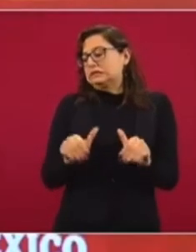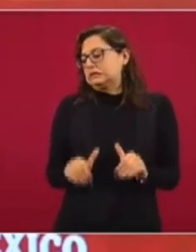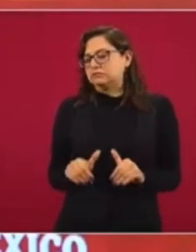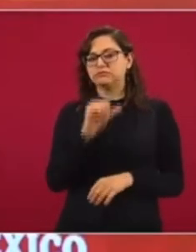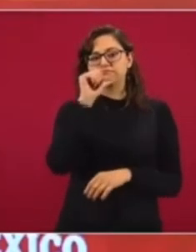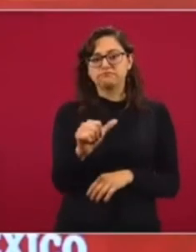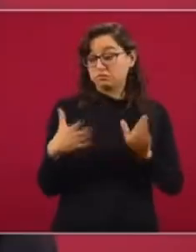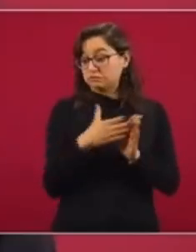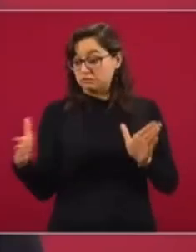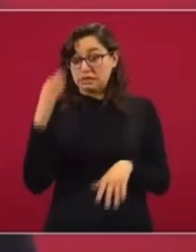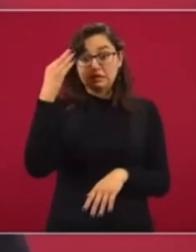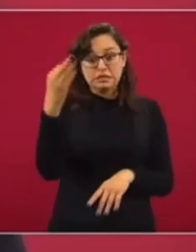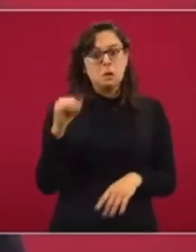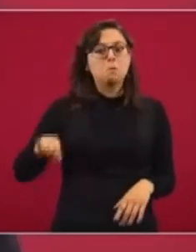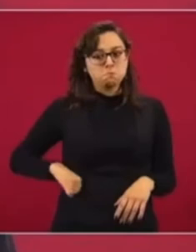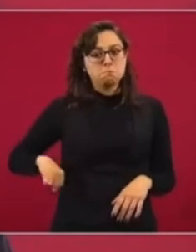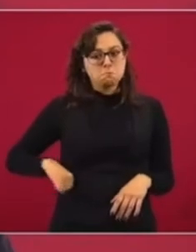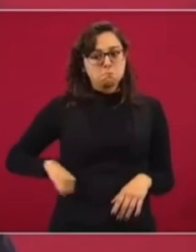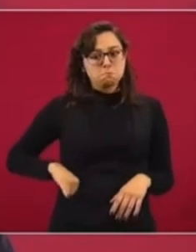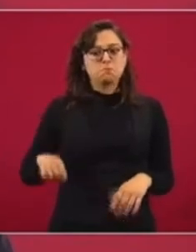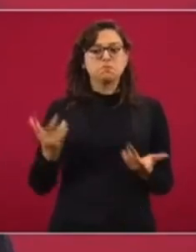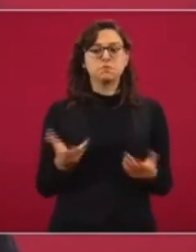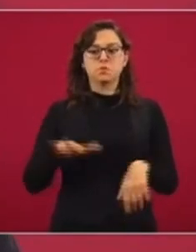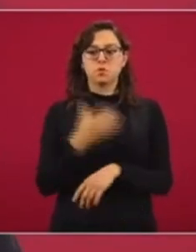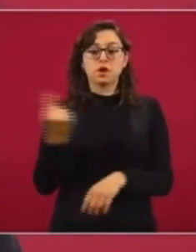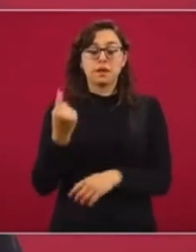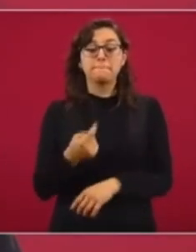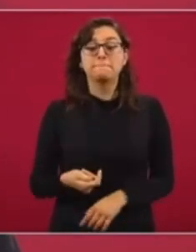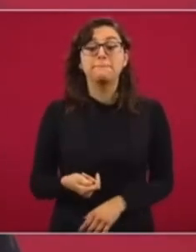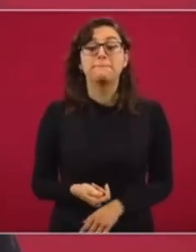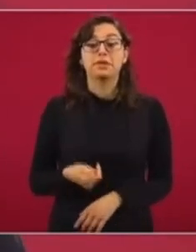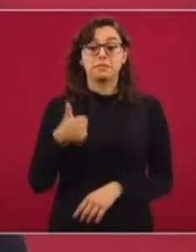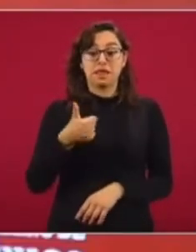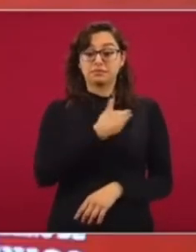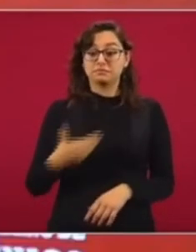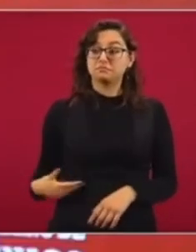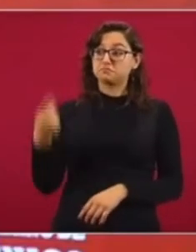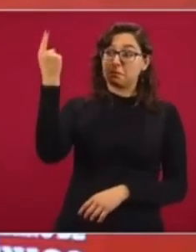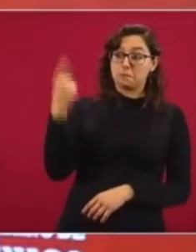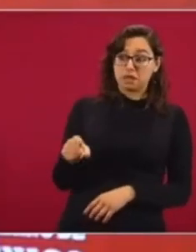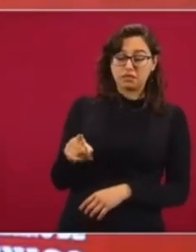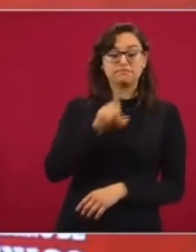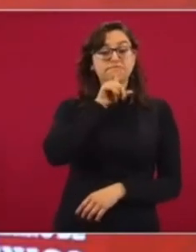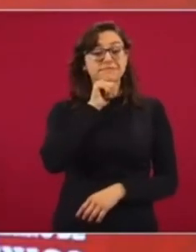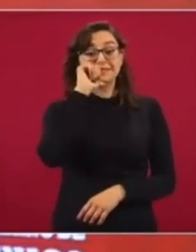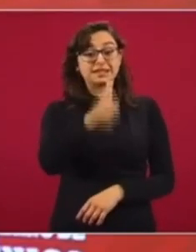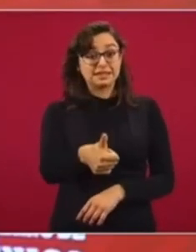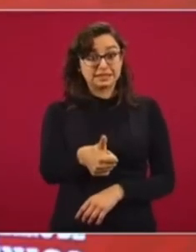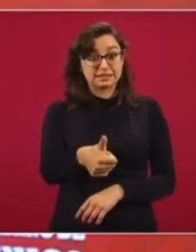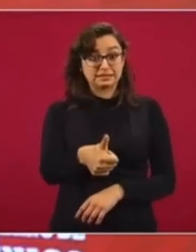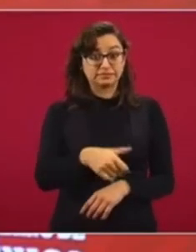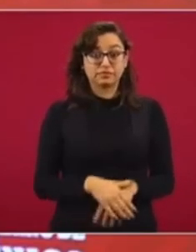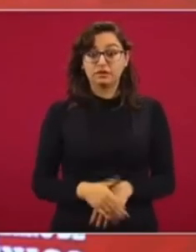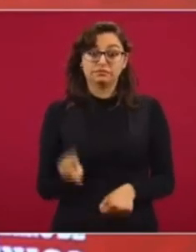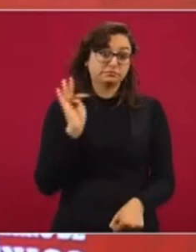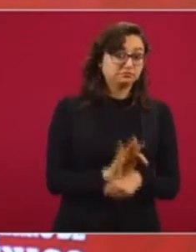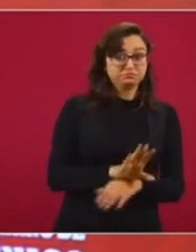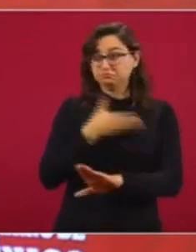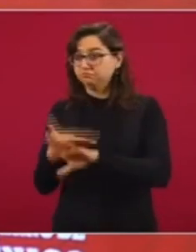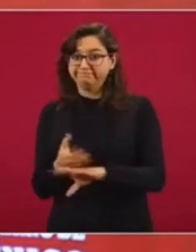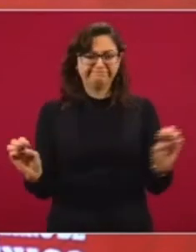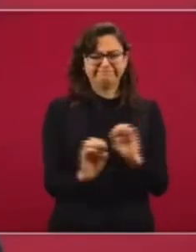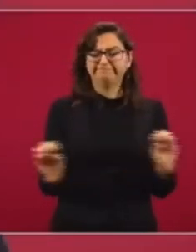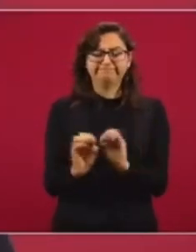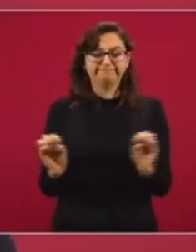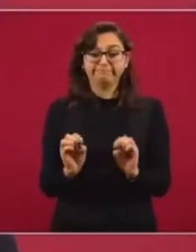por encima de la ley nadie, por primera vez no hay consigna del presidente, ni a favor ni en contra de nadie.